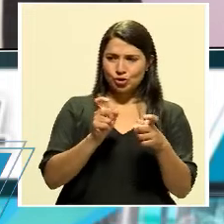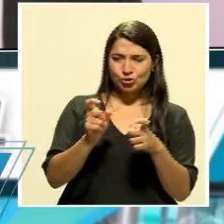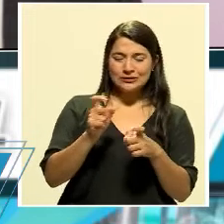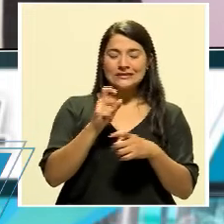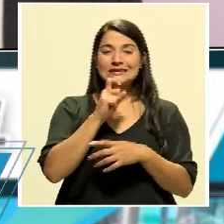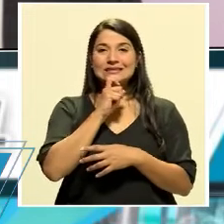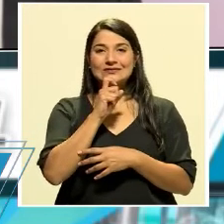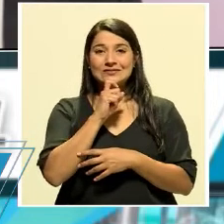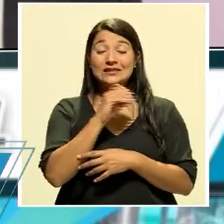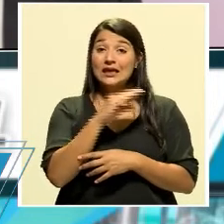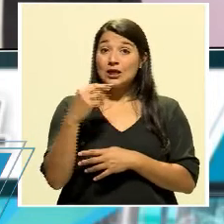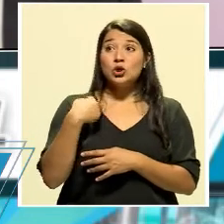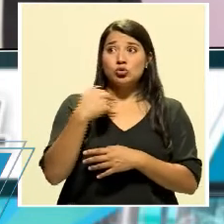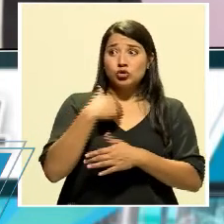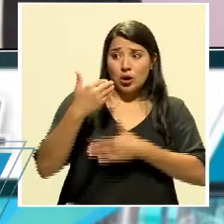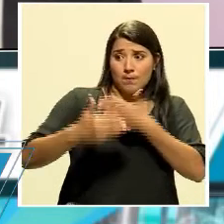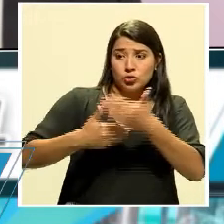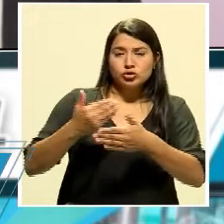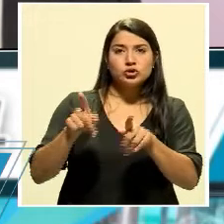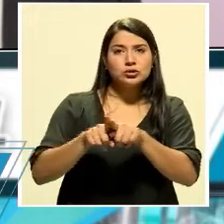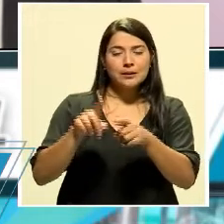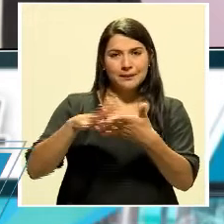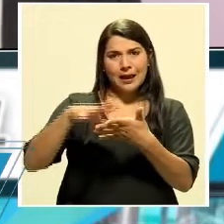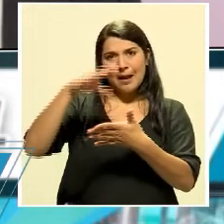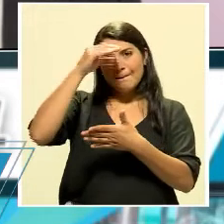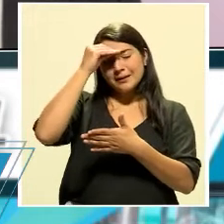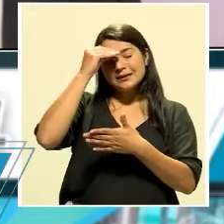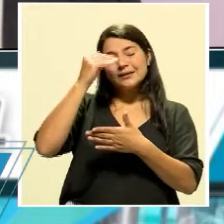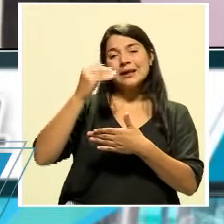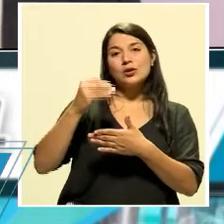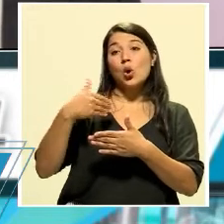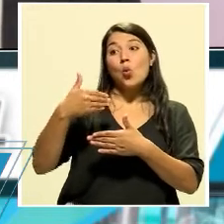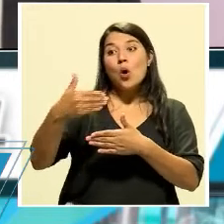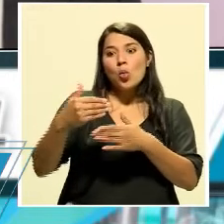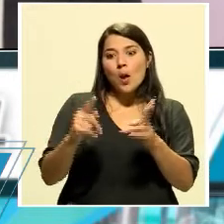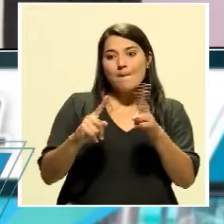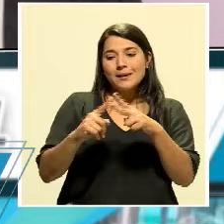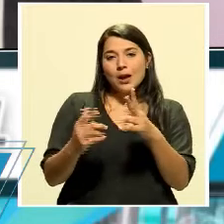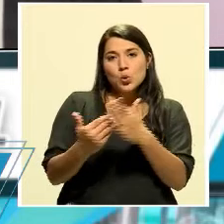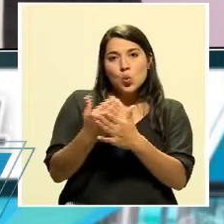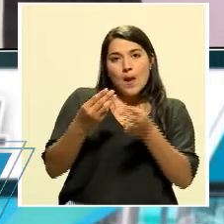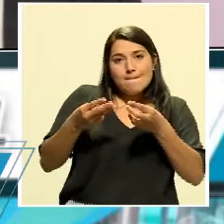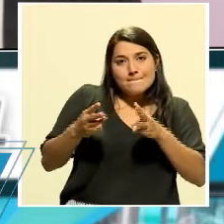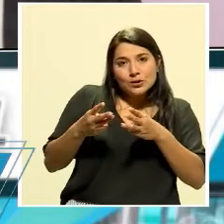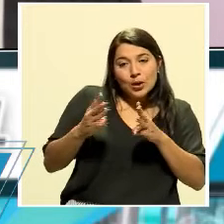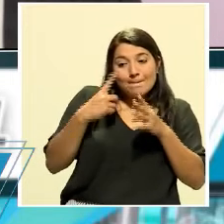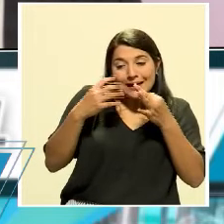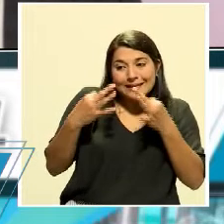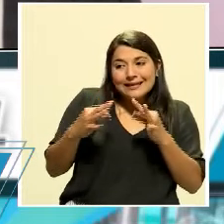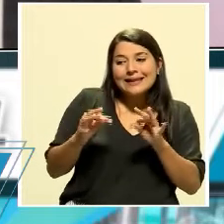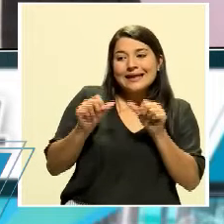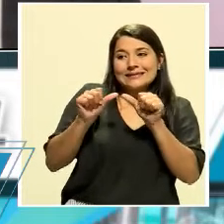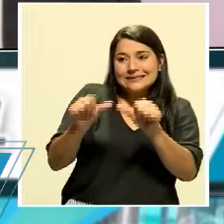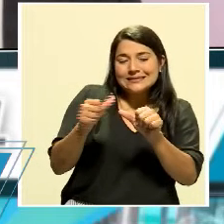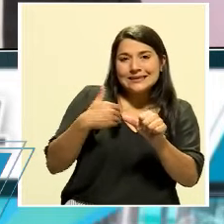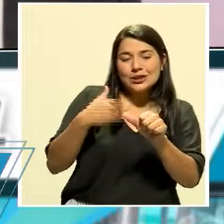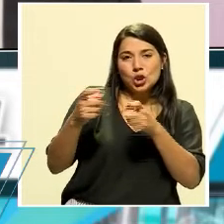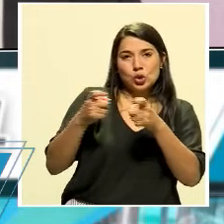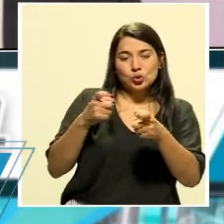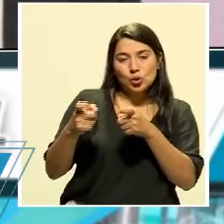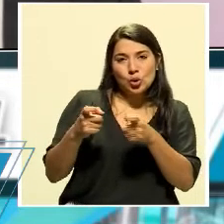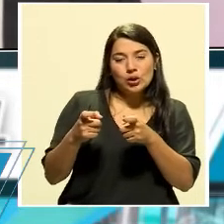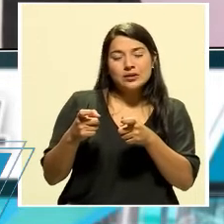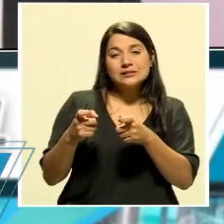pues hemos ido también aprendiendo mucho en medio de ir accionando todos los mecanismos para tratar de seguir el rastro y el control y